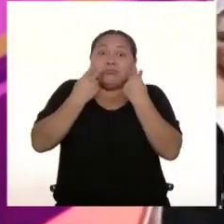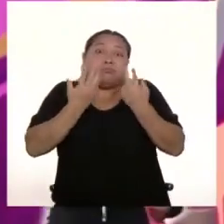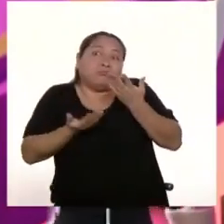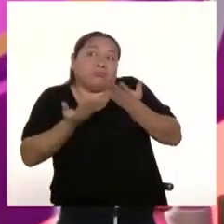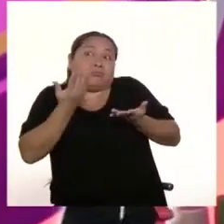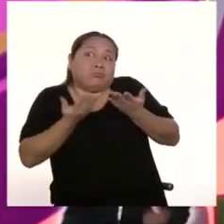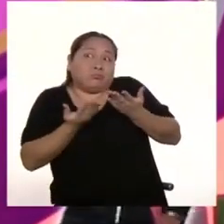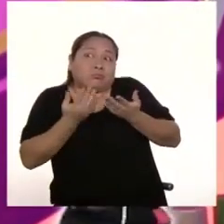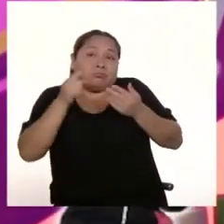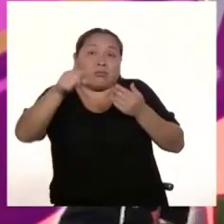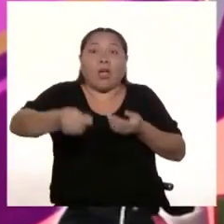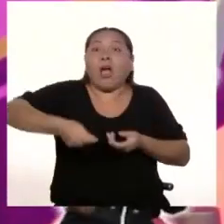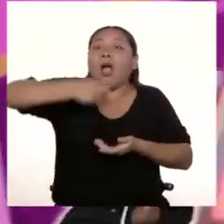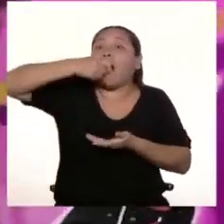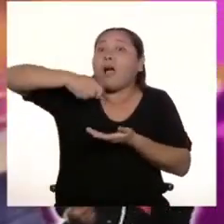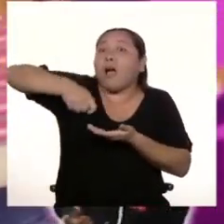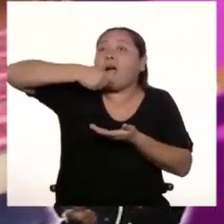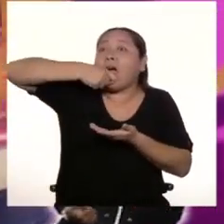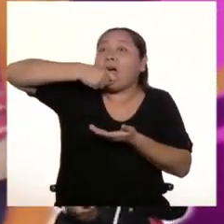estén cenando.